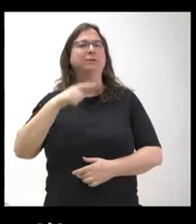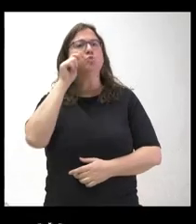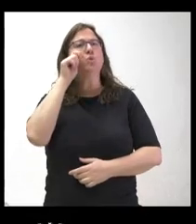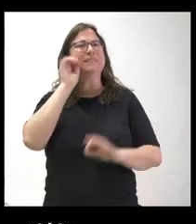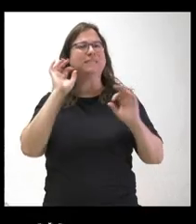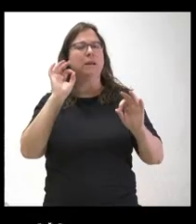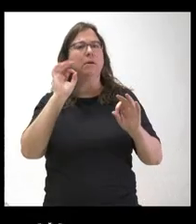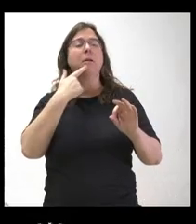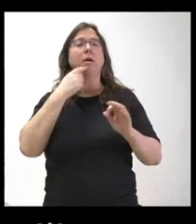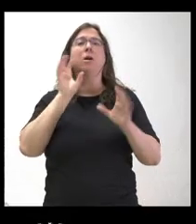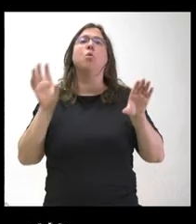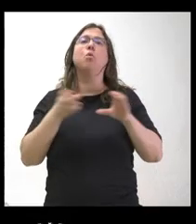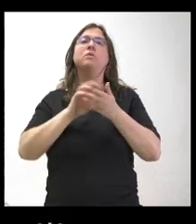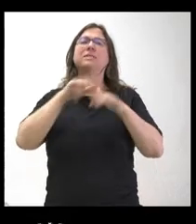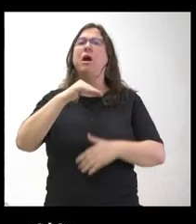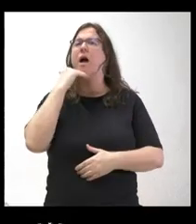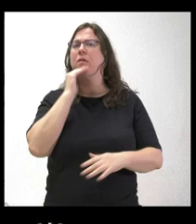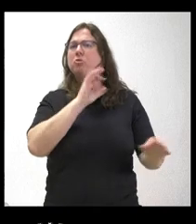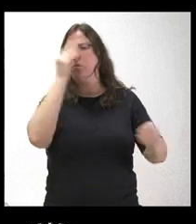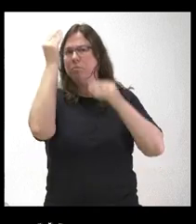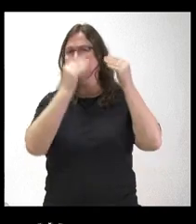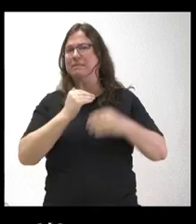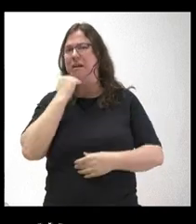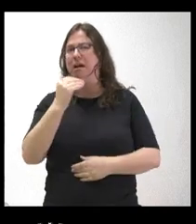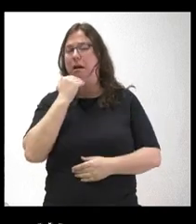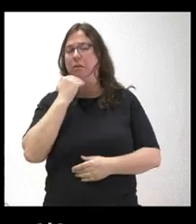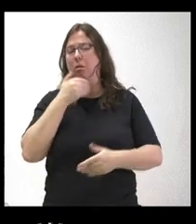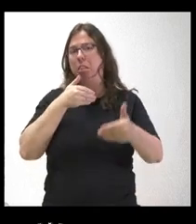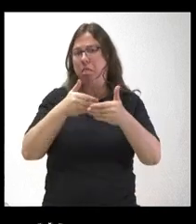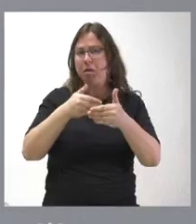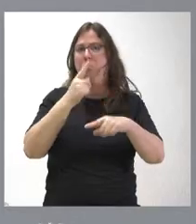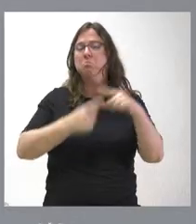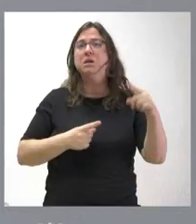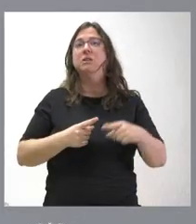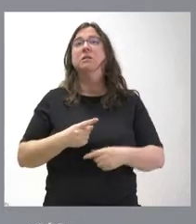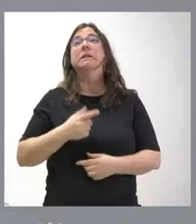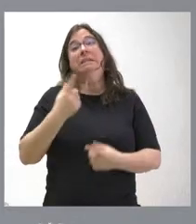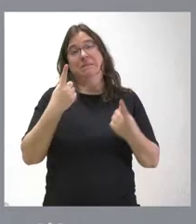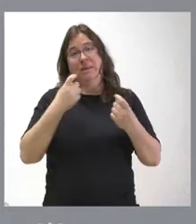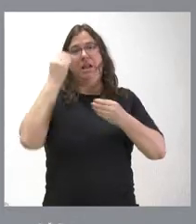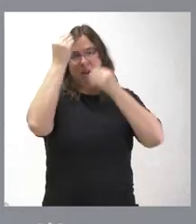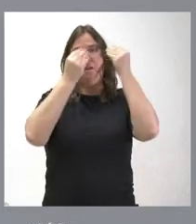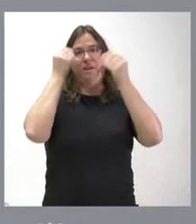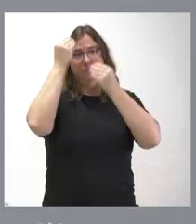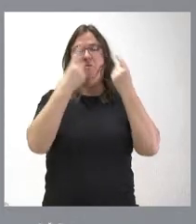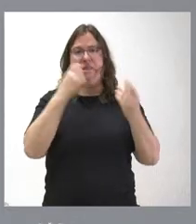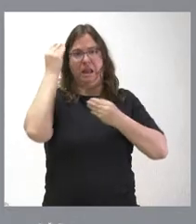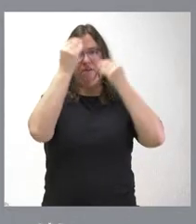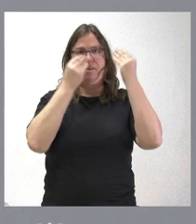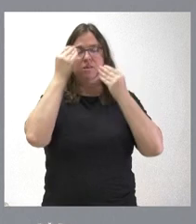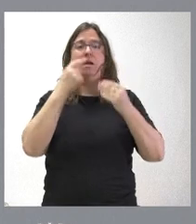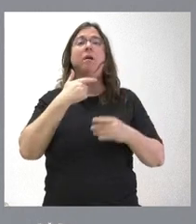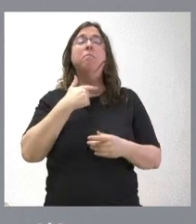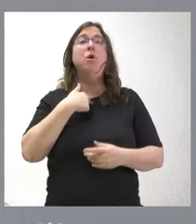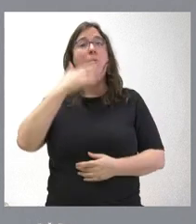alguna norma en esta materia, si tiene previsto a corto o medio plazo. Pues es una reflexión que tenemos que hacer, pero partiendo de una